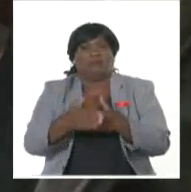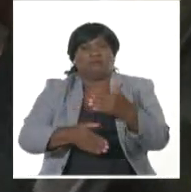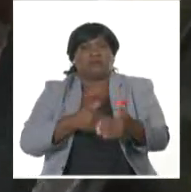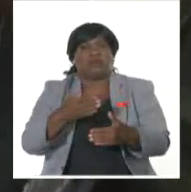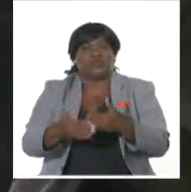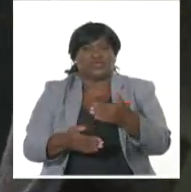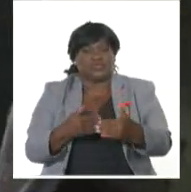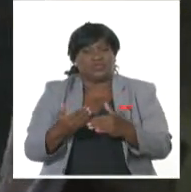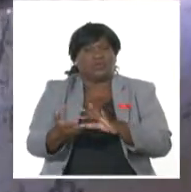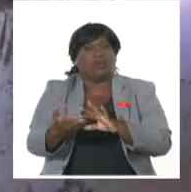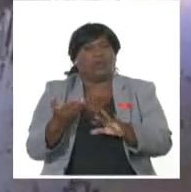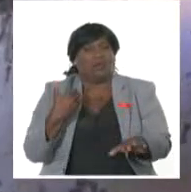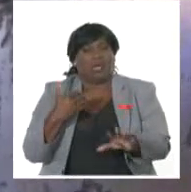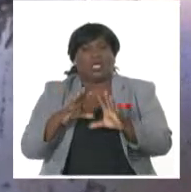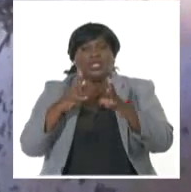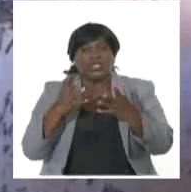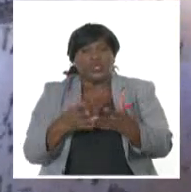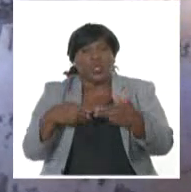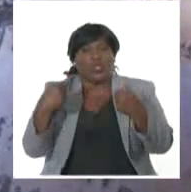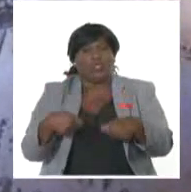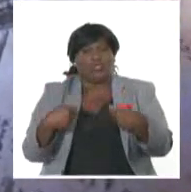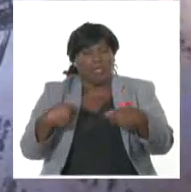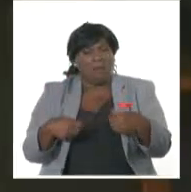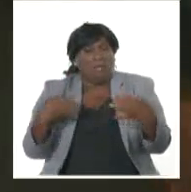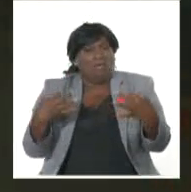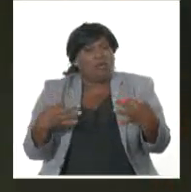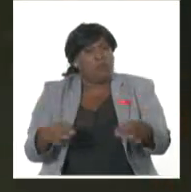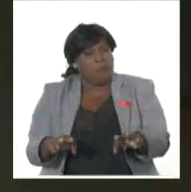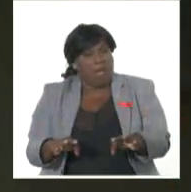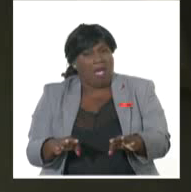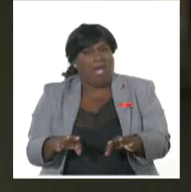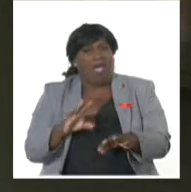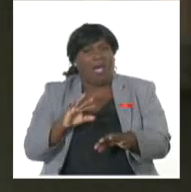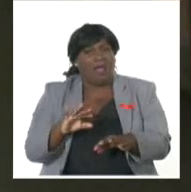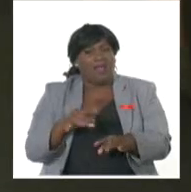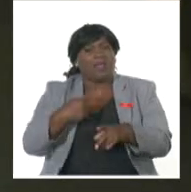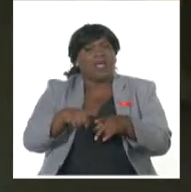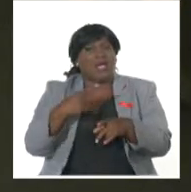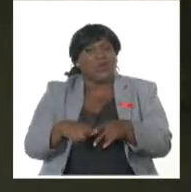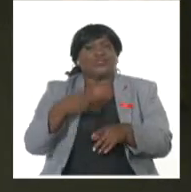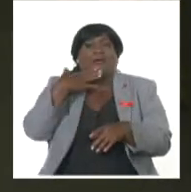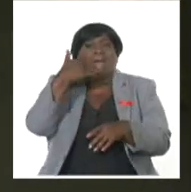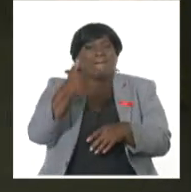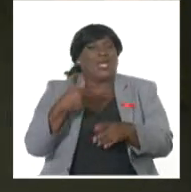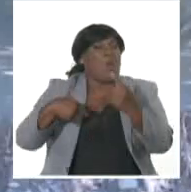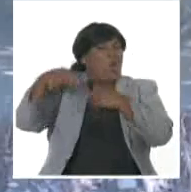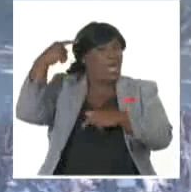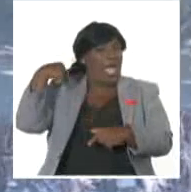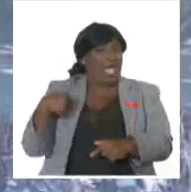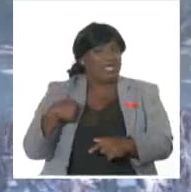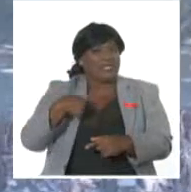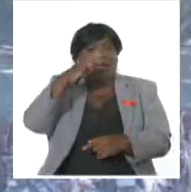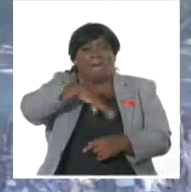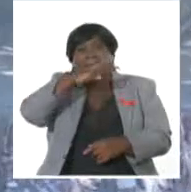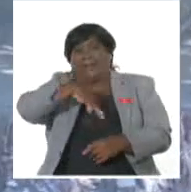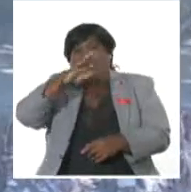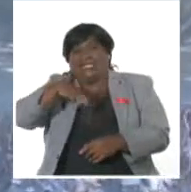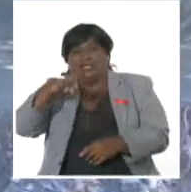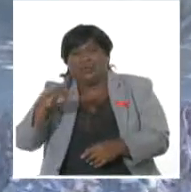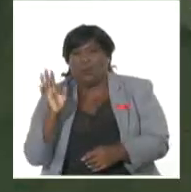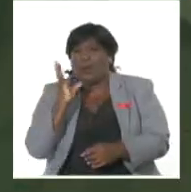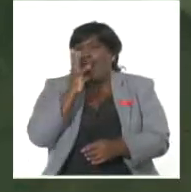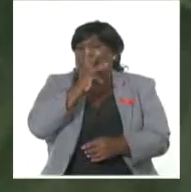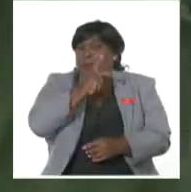todo lo que tiene que volver a la normalidad lo más rápido posible, dejando las cosas mejor que como las teníamos antes, en pintura, en envejecimiento, en